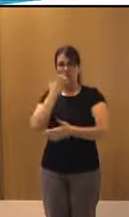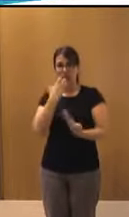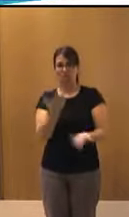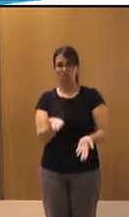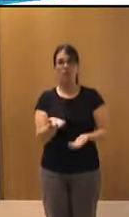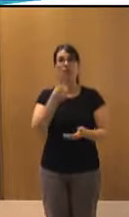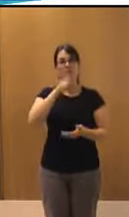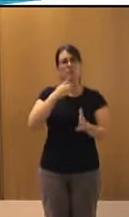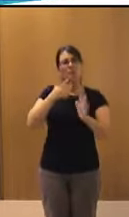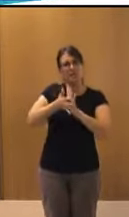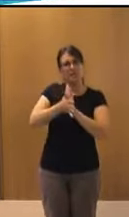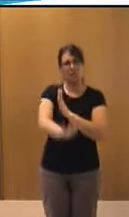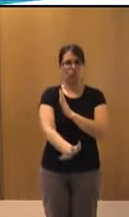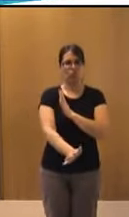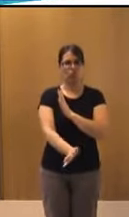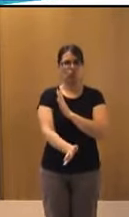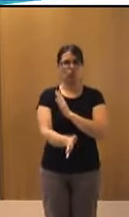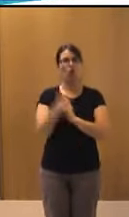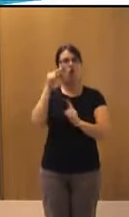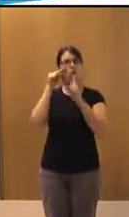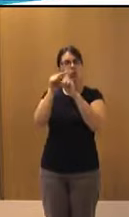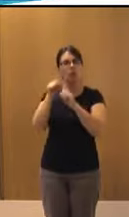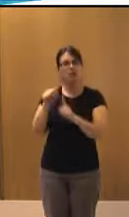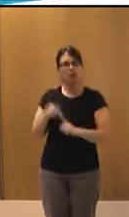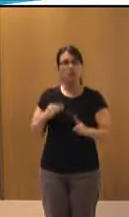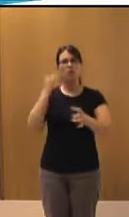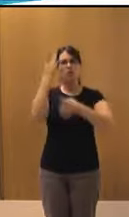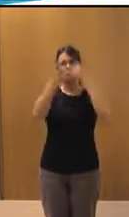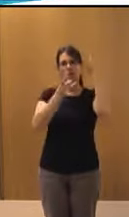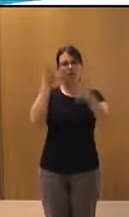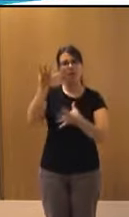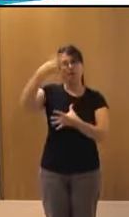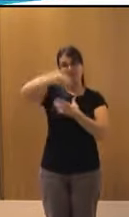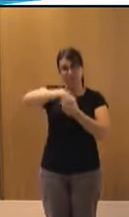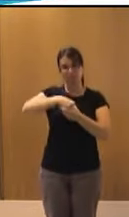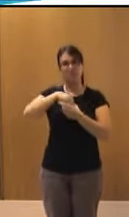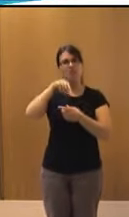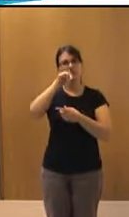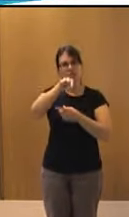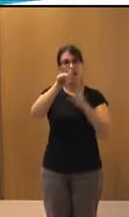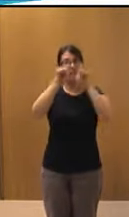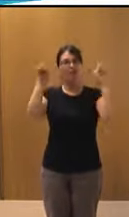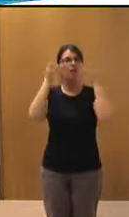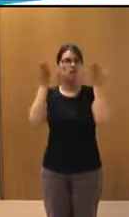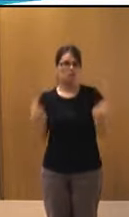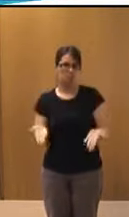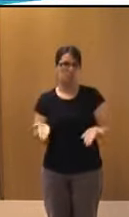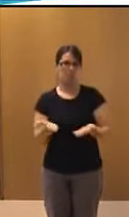y una descripción de cuáles son los objetivos y las actividades de esa entidad.